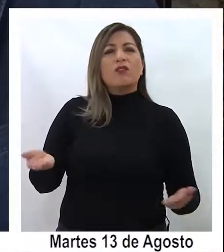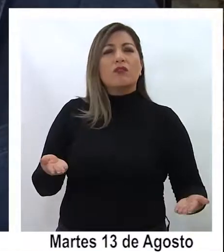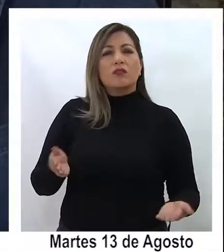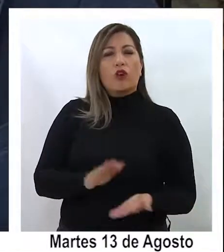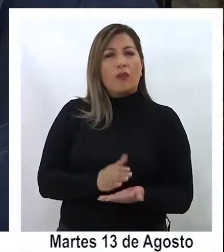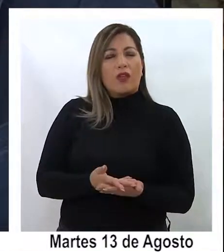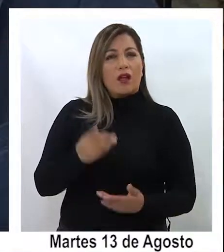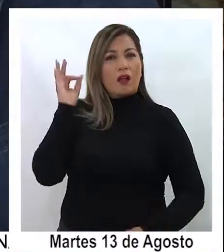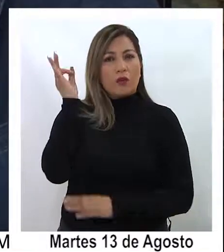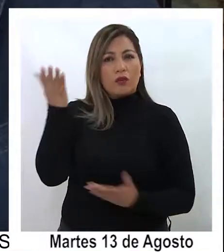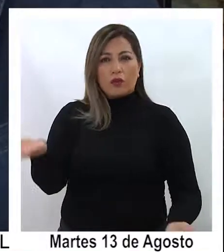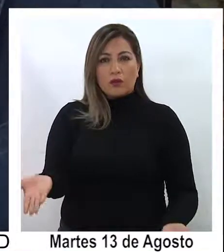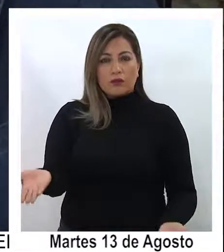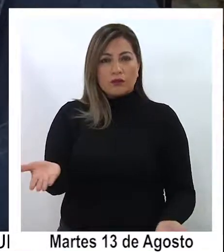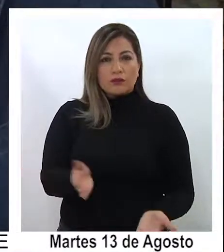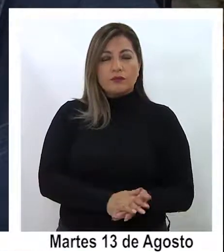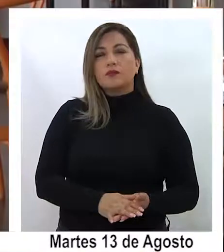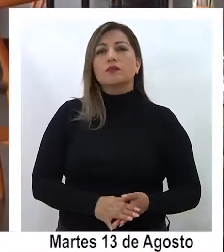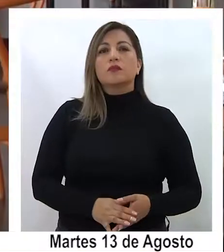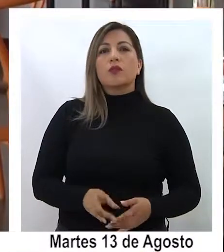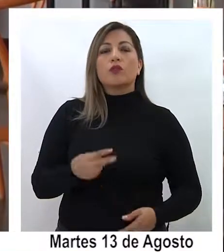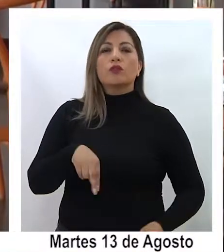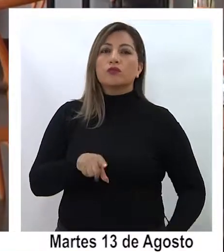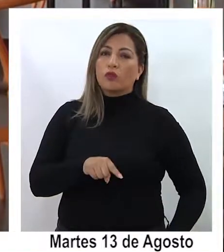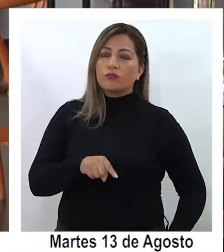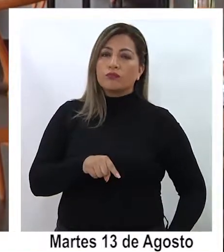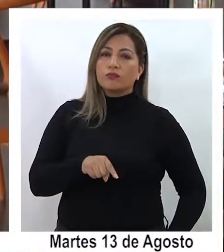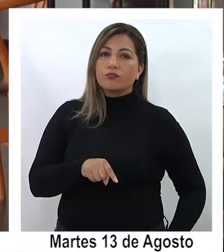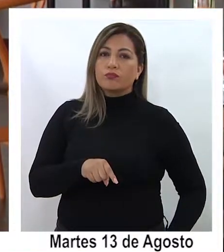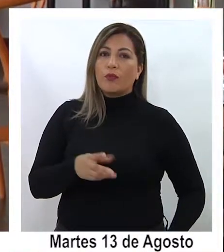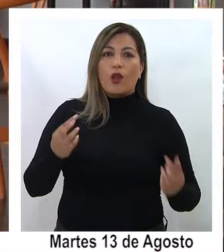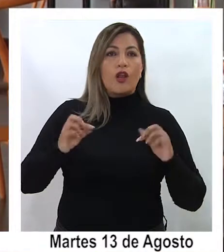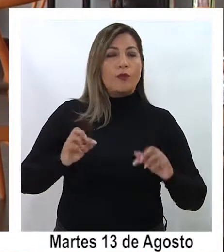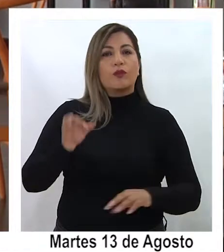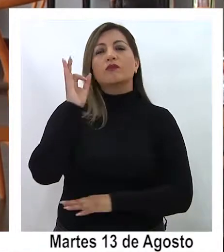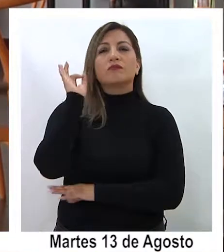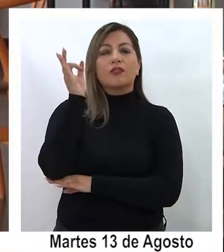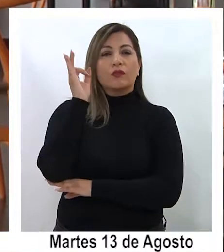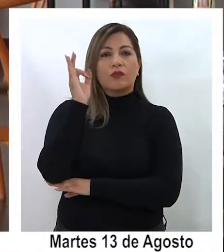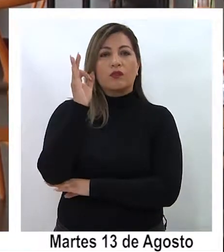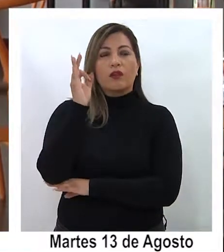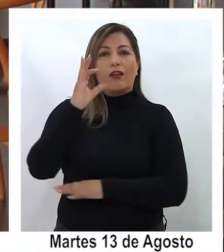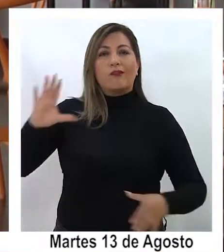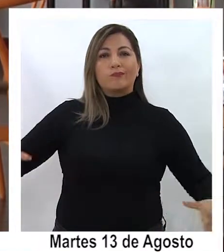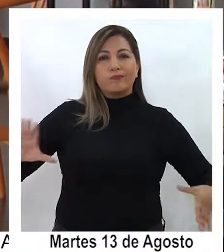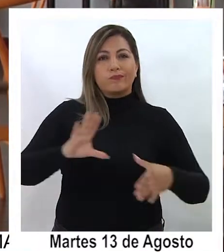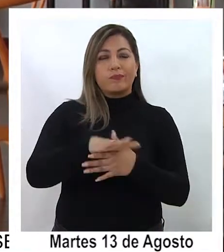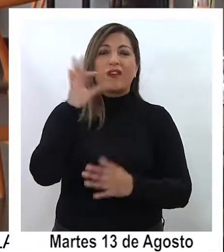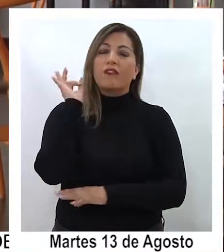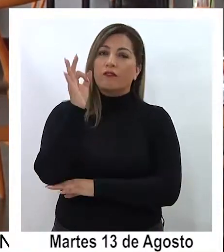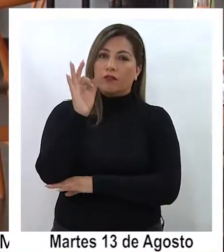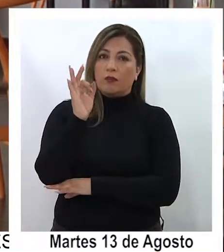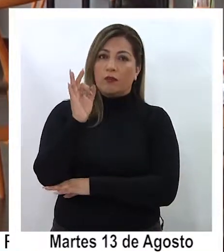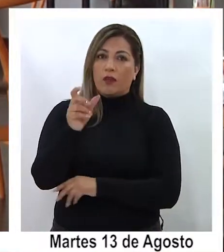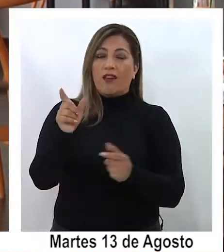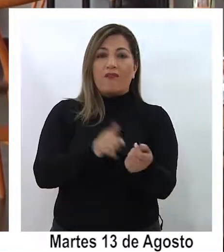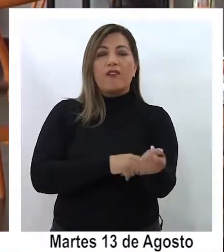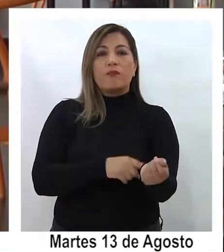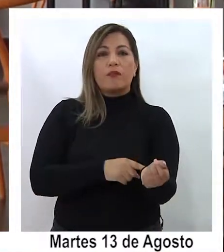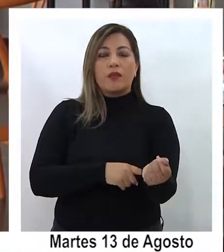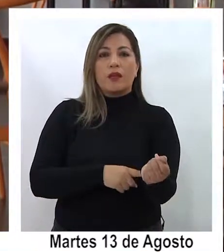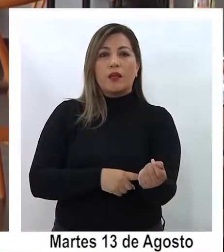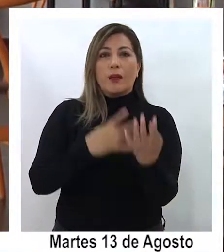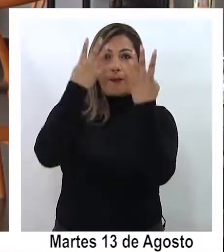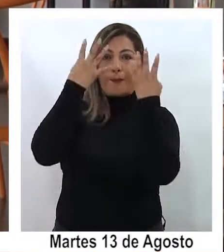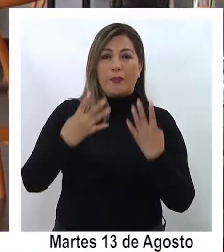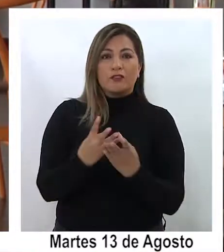fue? Bueno, nosotros cuando tenemos las oportunidades nos reunimos con las organizaciones de familiares de detenidos desaparecidos ejecutados